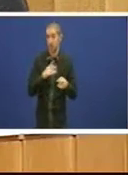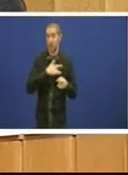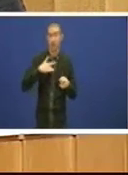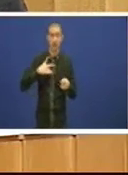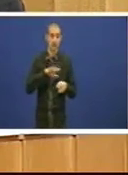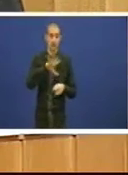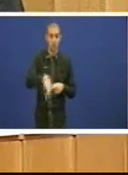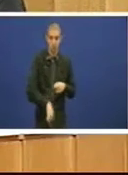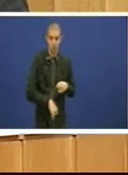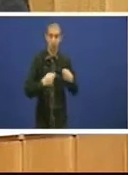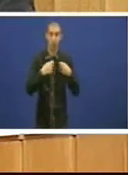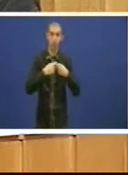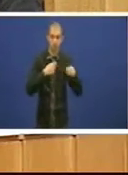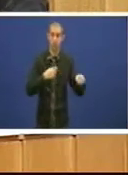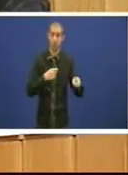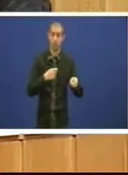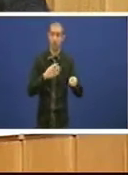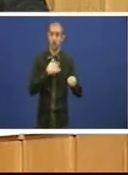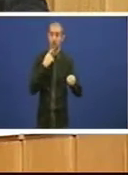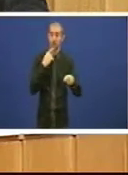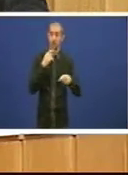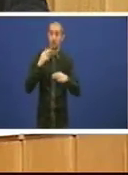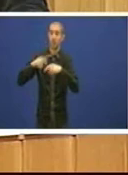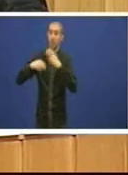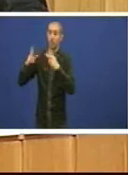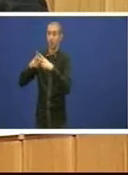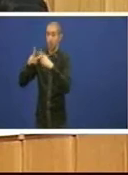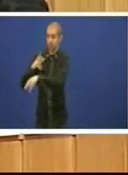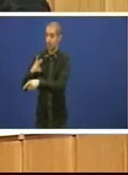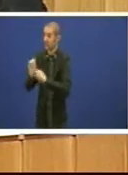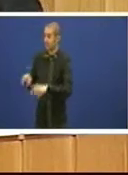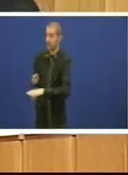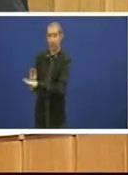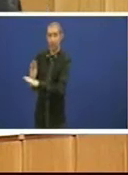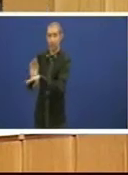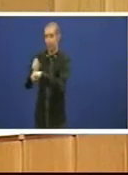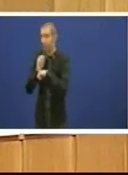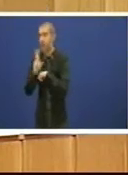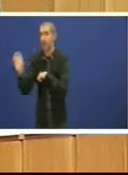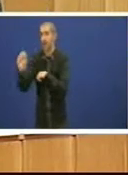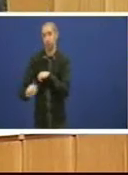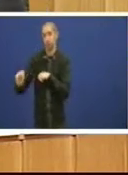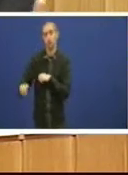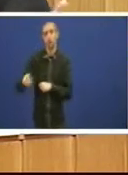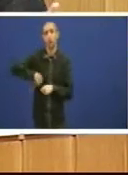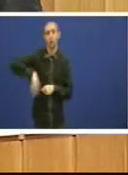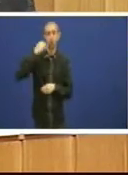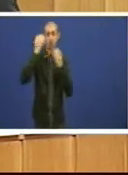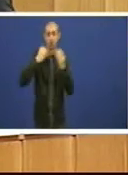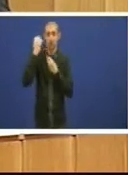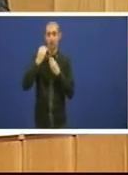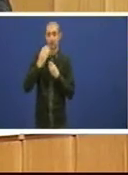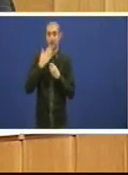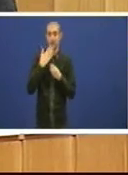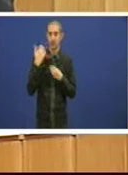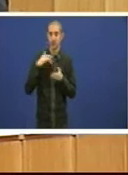sen financiamento para os próximos anos nos o que pensamos é que xa o defendemos